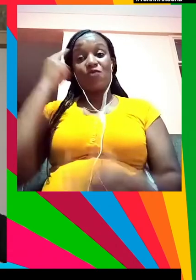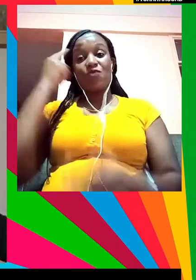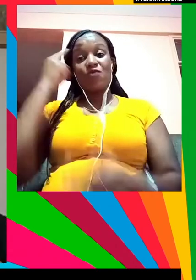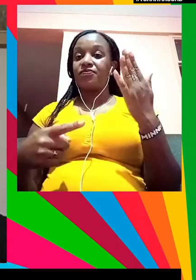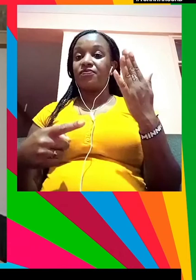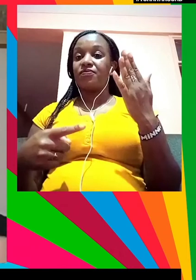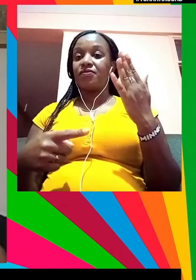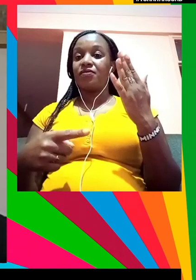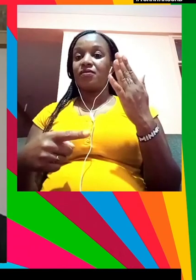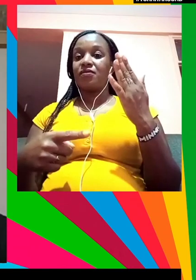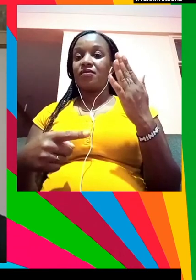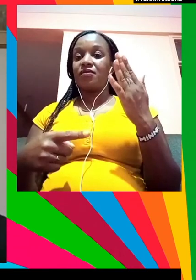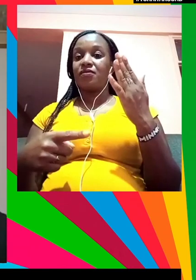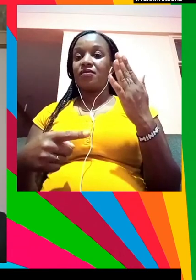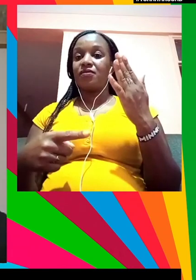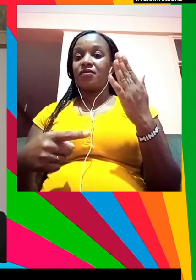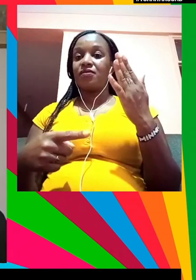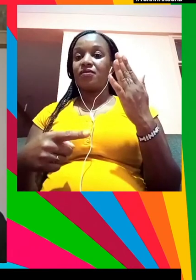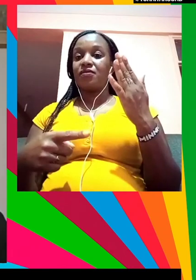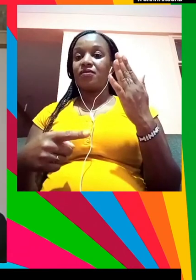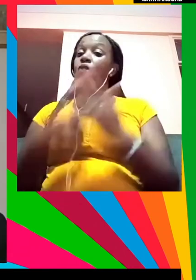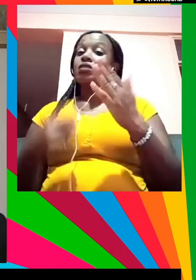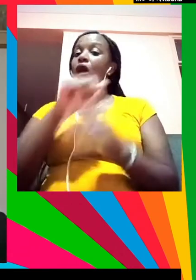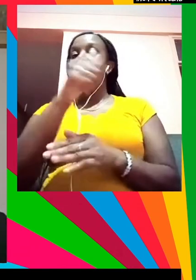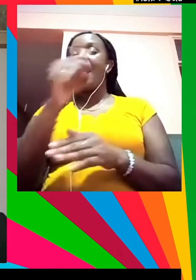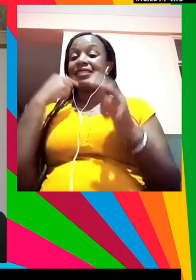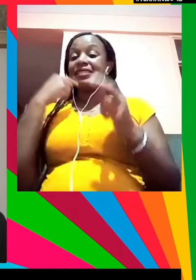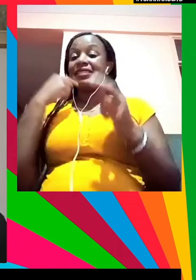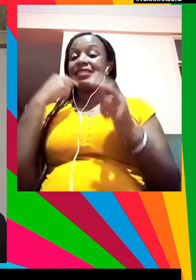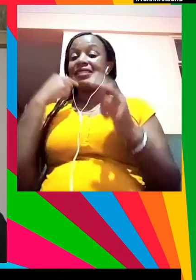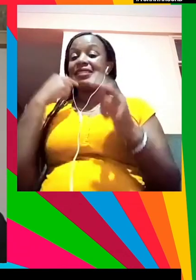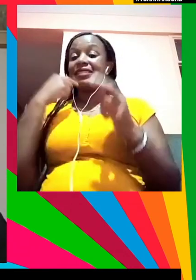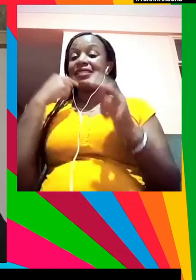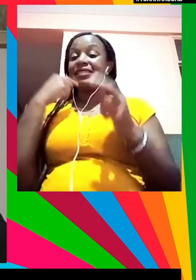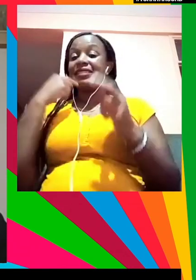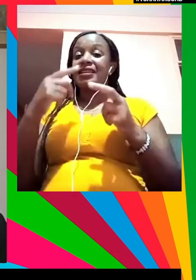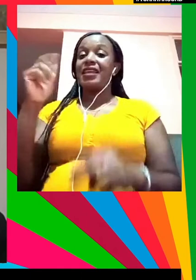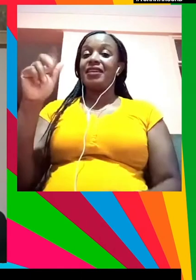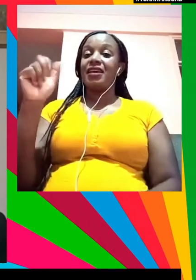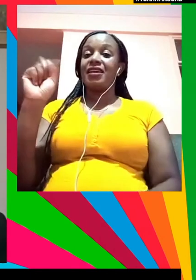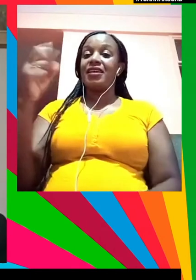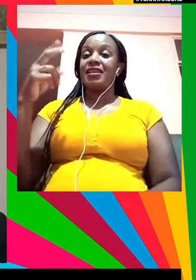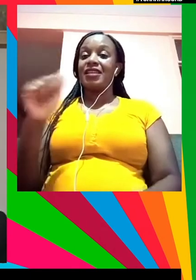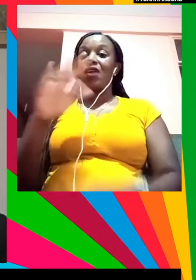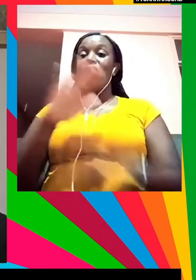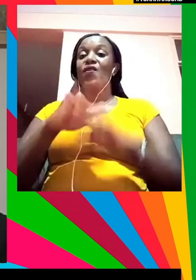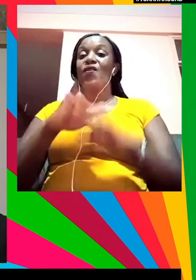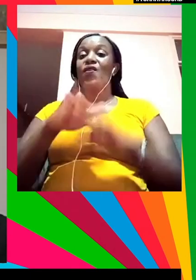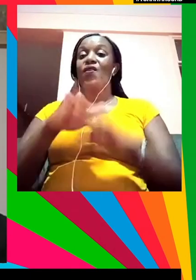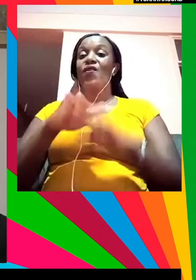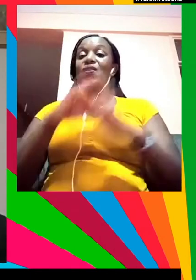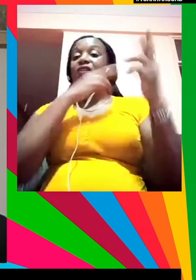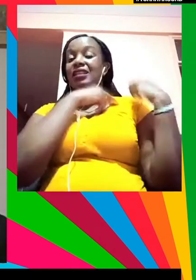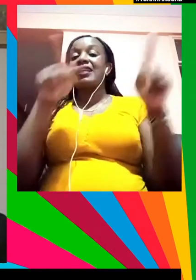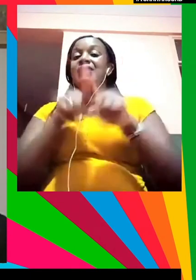a raíz de lo que han dicho los compañeros Natasha con responsabilidad de nuestras acciones y gobiernos y yo creo